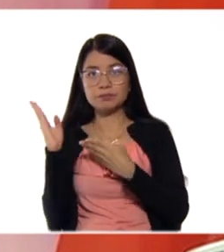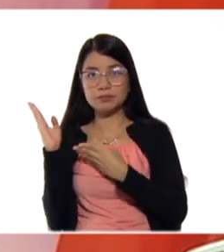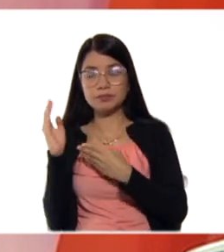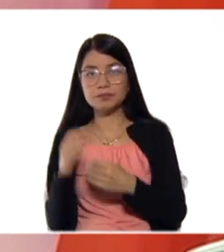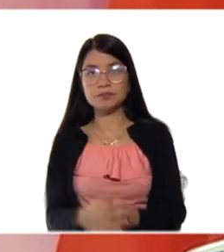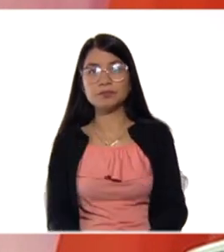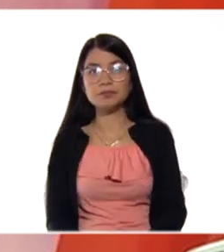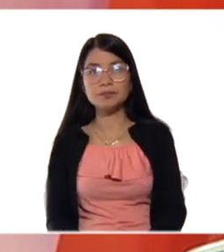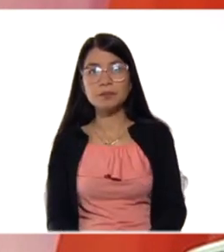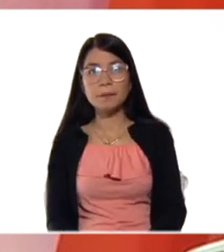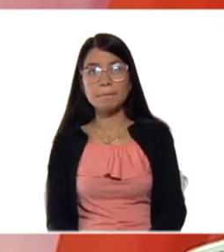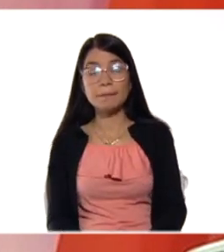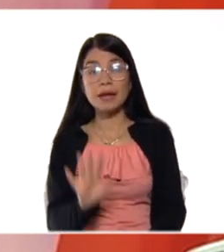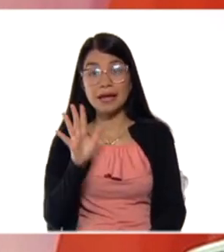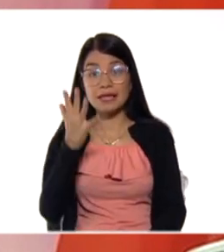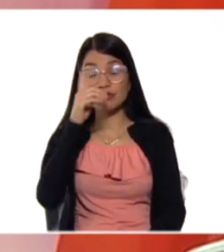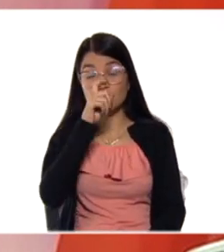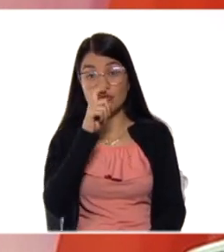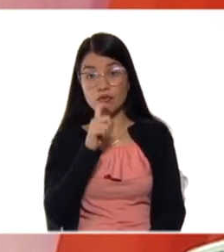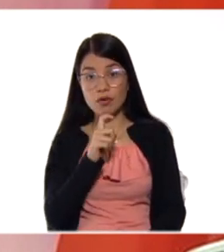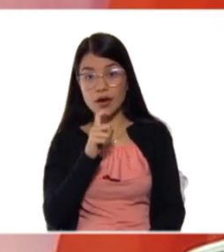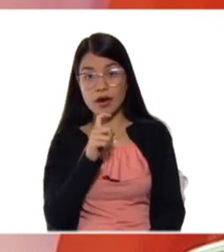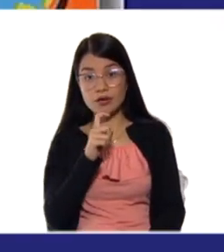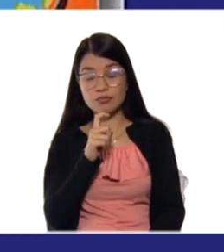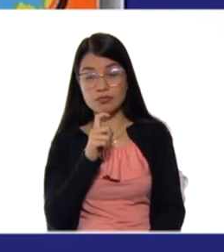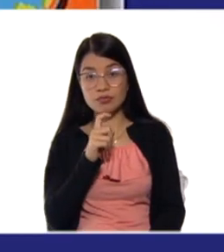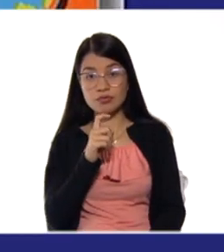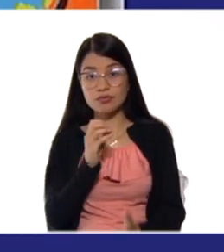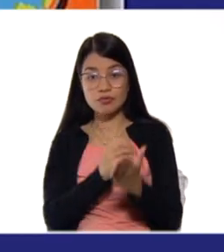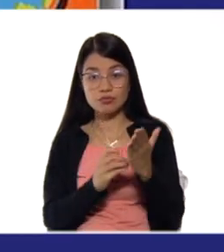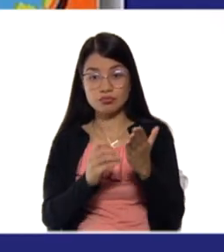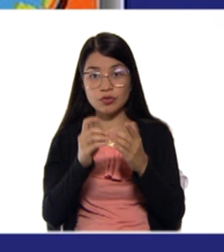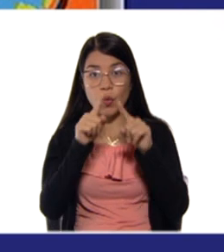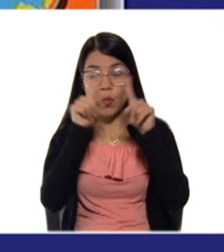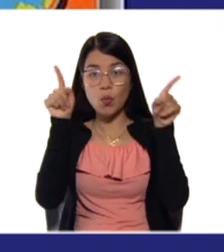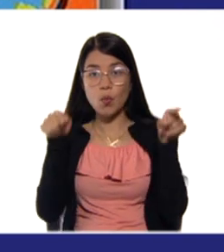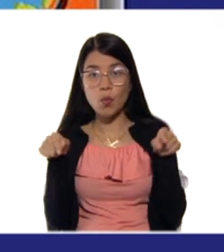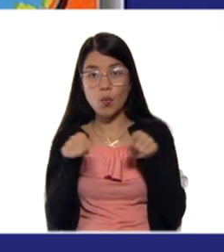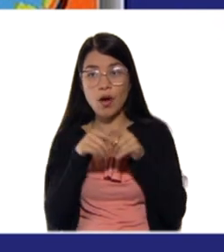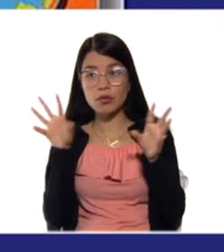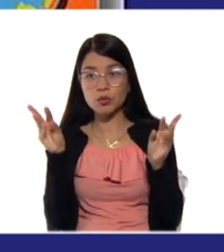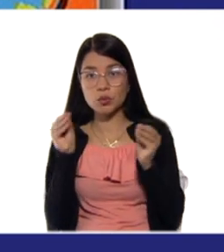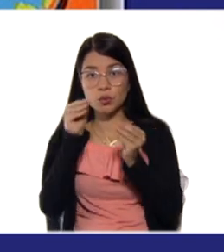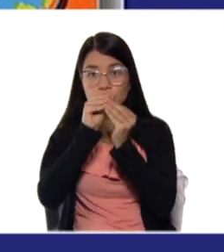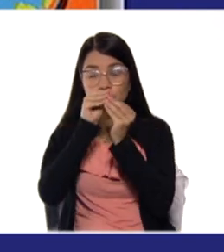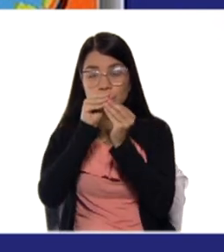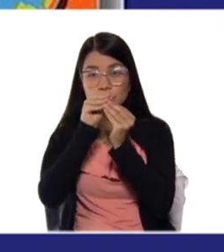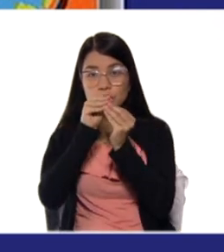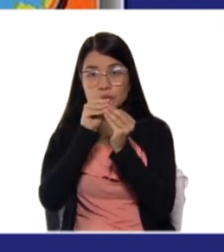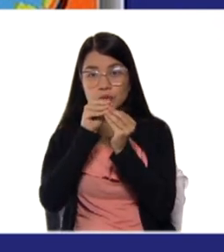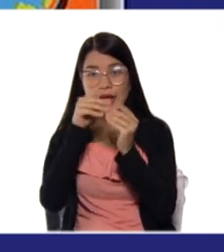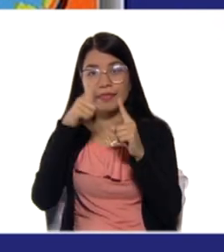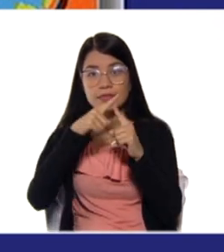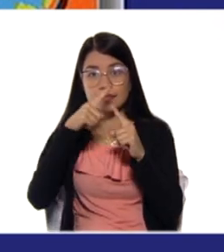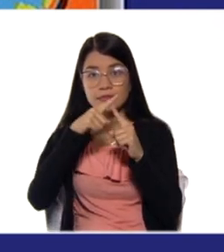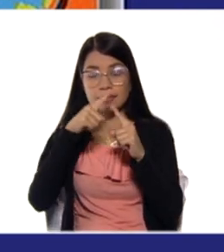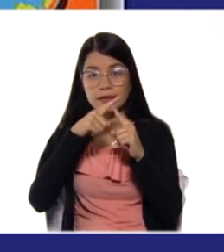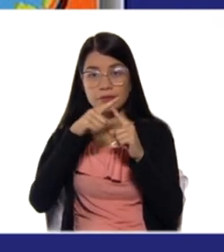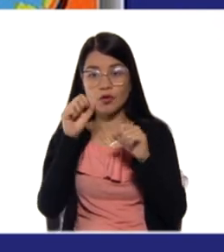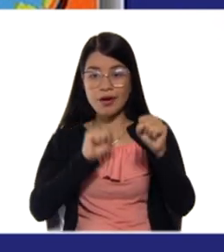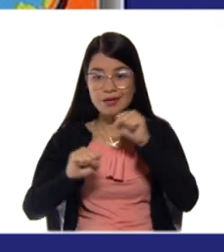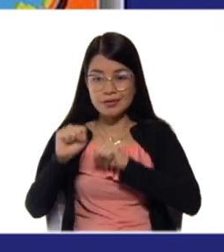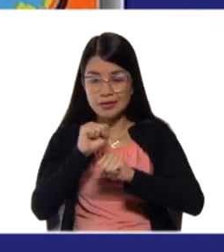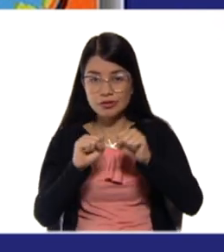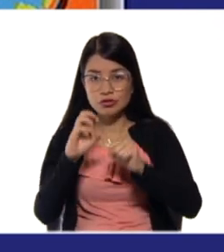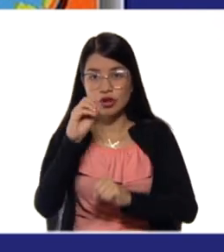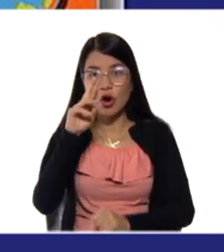Para quinto año, tenemos, realiza un cuadro sinóptico de los tipos de reacciones orgánicas visto en clase. Les